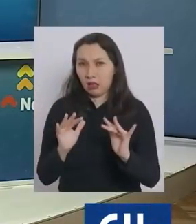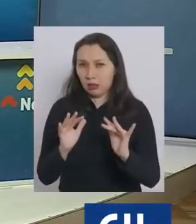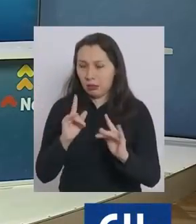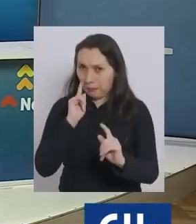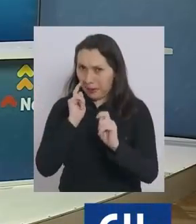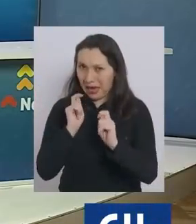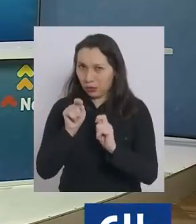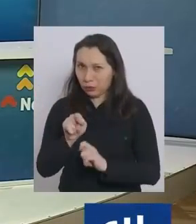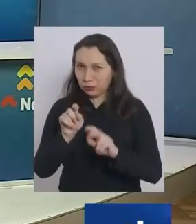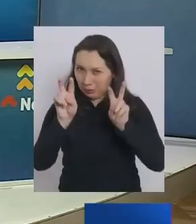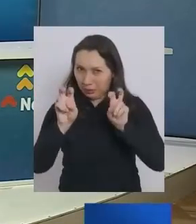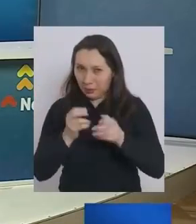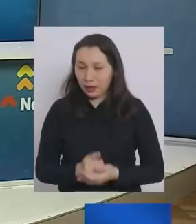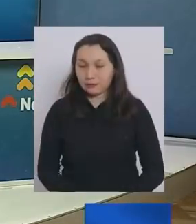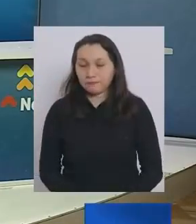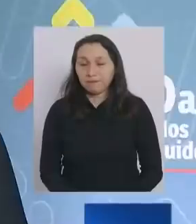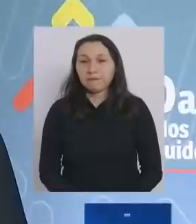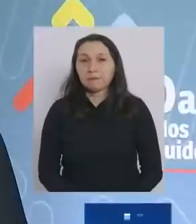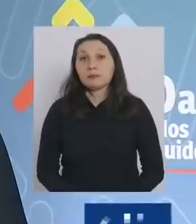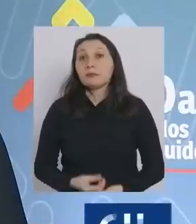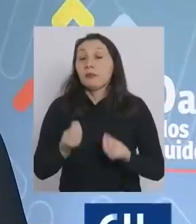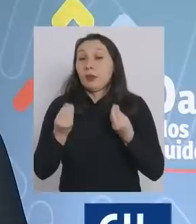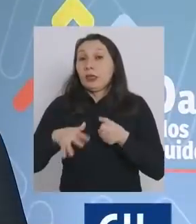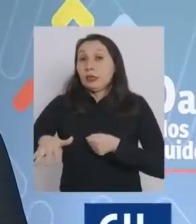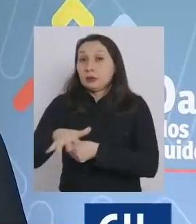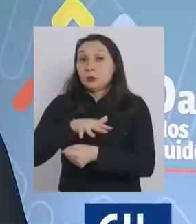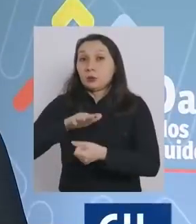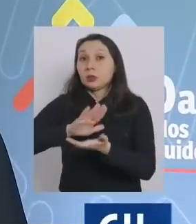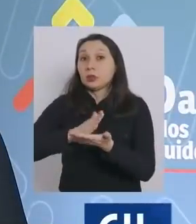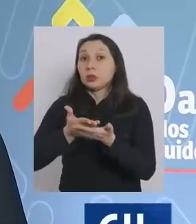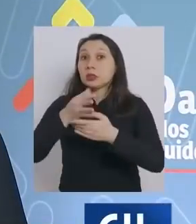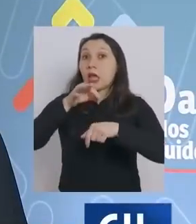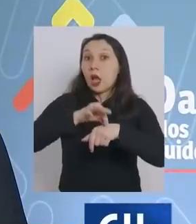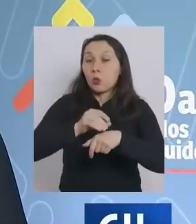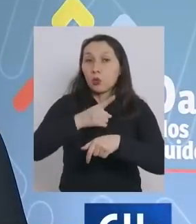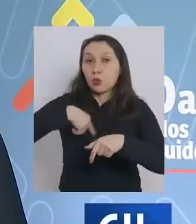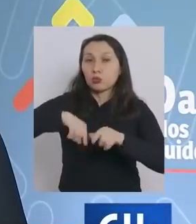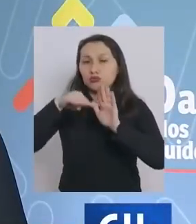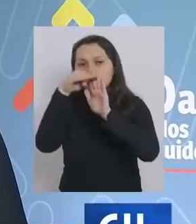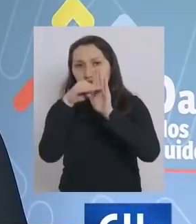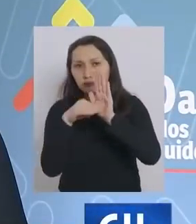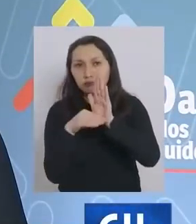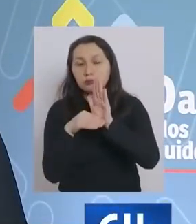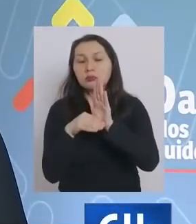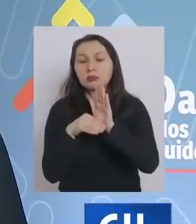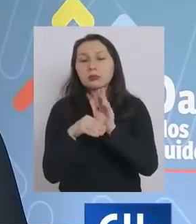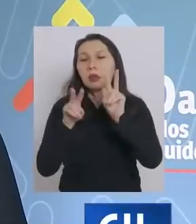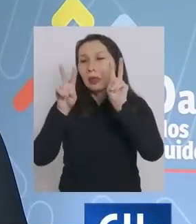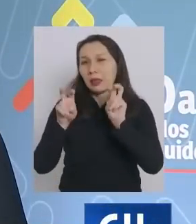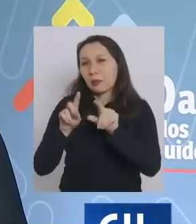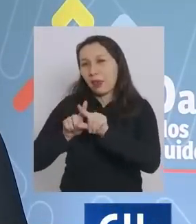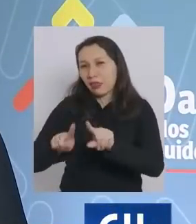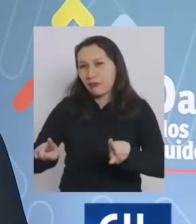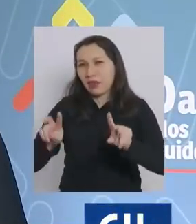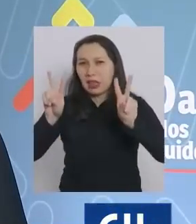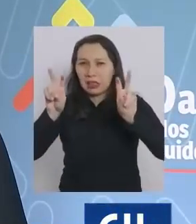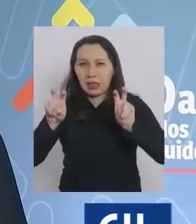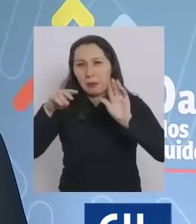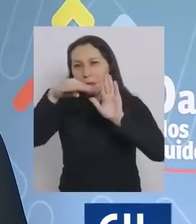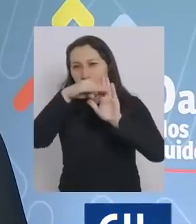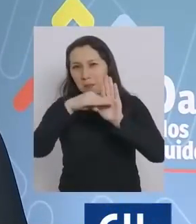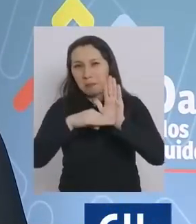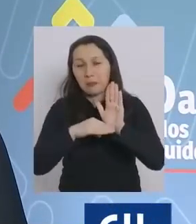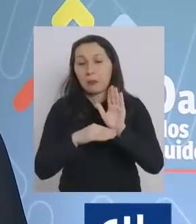decisión? bueno con respecto a la situación sanitaria y a las medidas que nosotros vamos tomando vamos tomando en relación a distintos parámetros